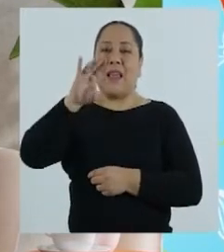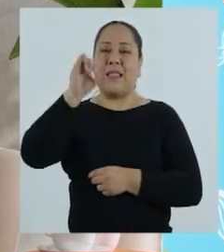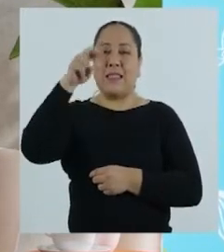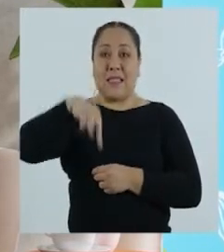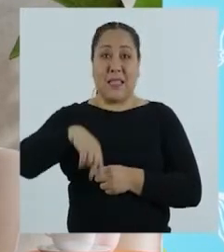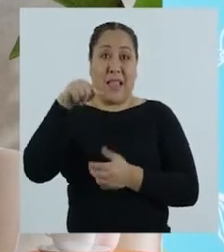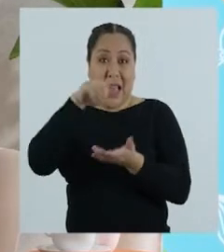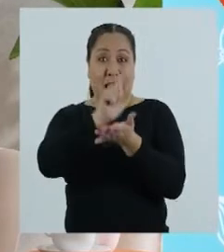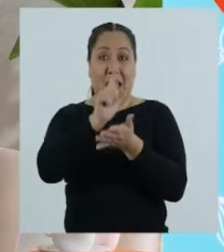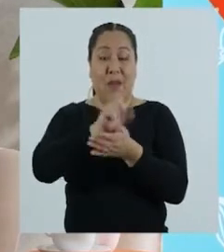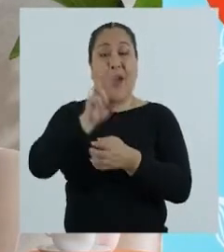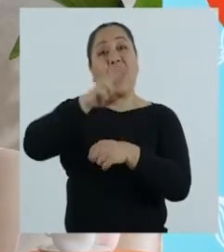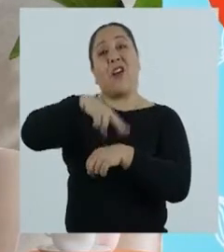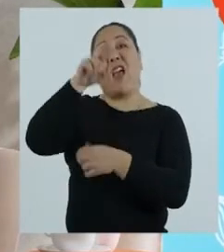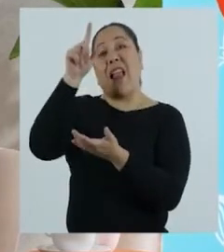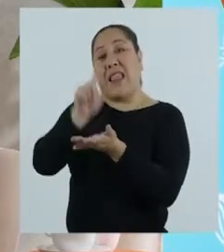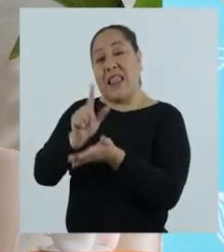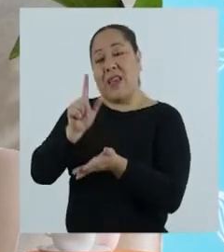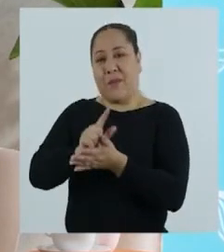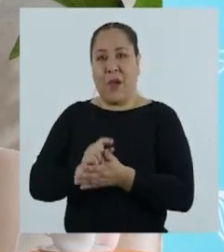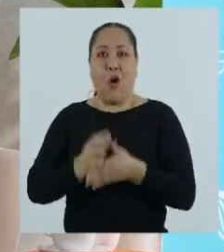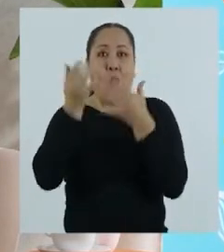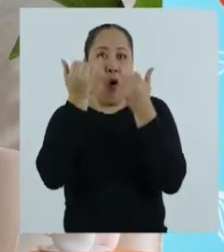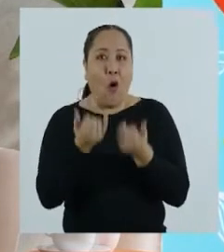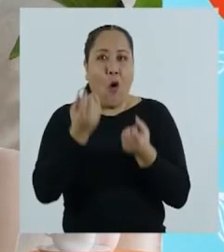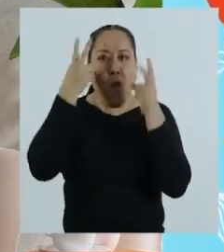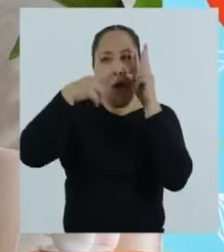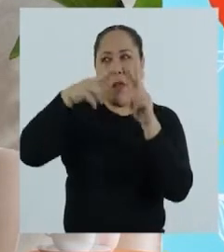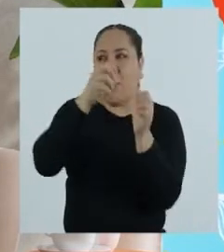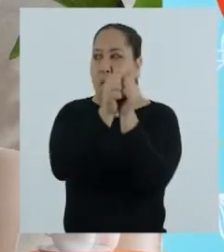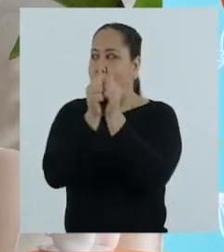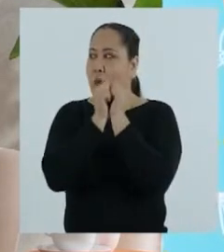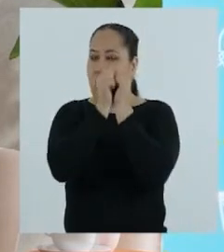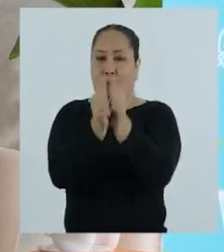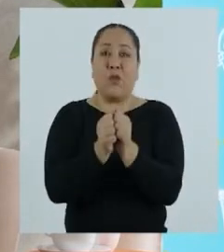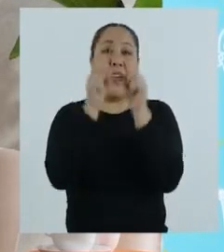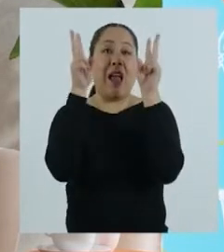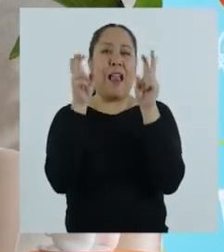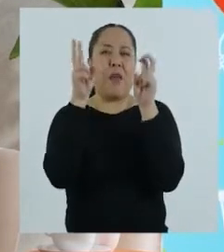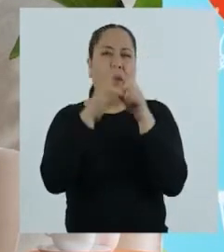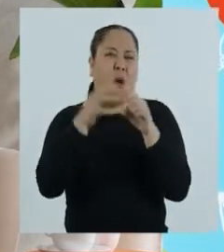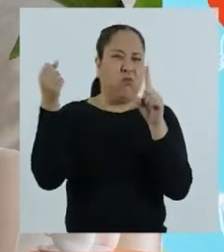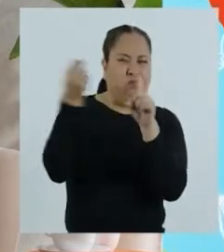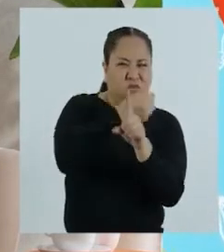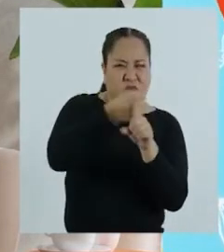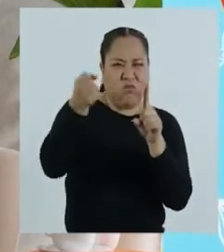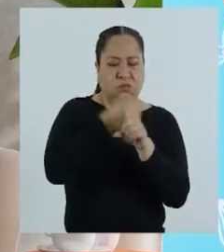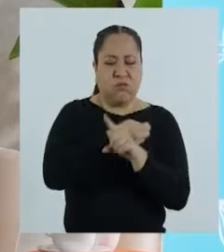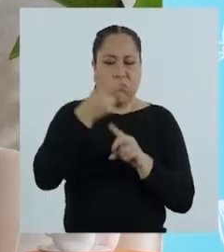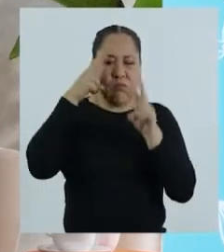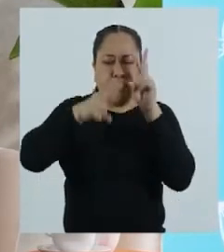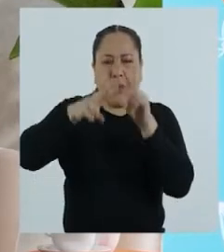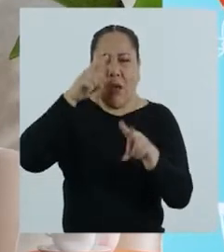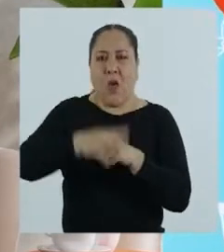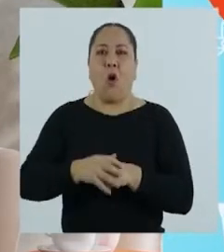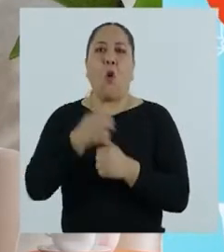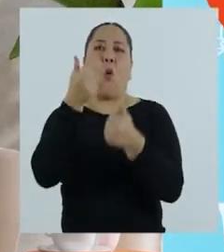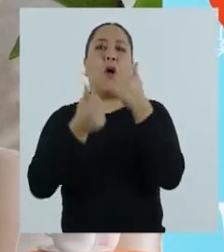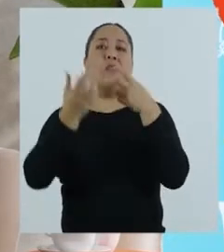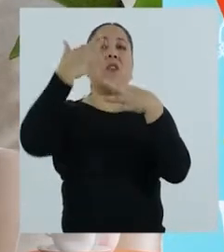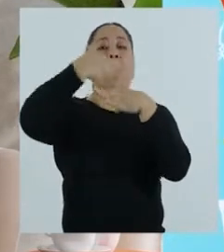Palacín, de la Ciudad de Lima, de la Región Lima. Hoy trataremos juntos el tema de la violencia e